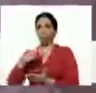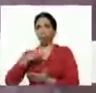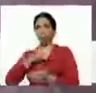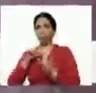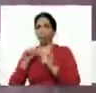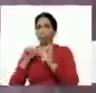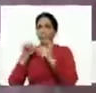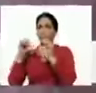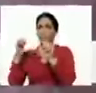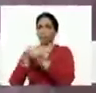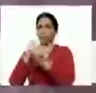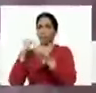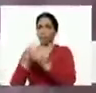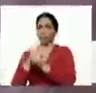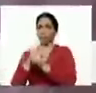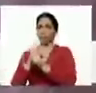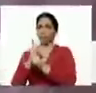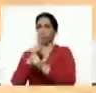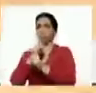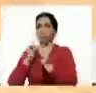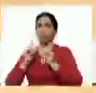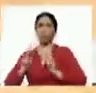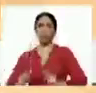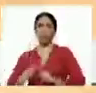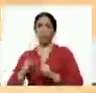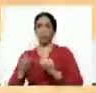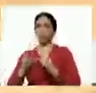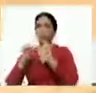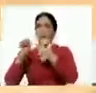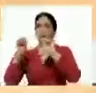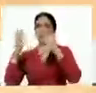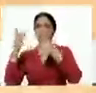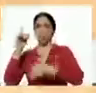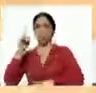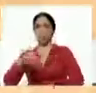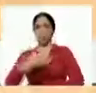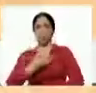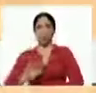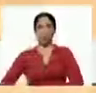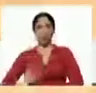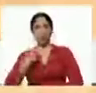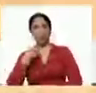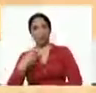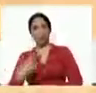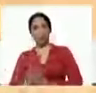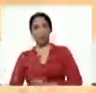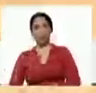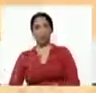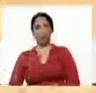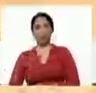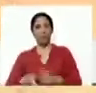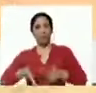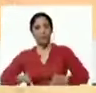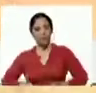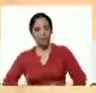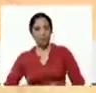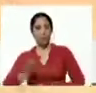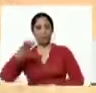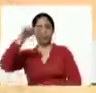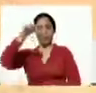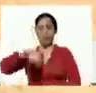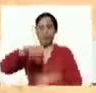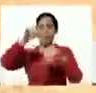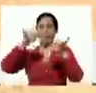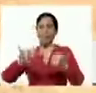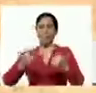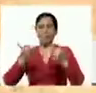trabajando incansablemente para seguir estos logros también presidente decirle que ha nacido aquí en la